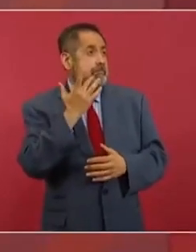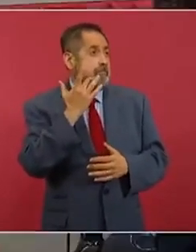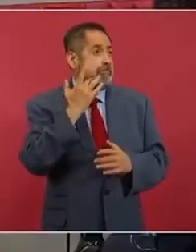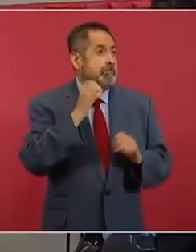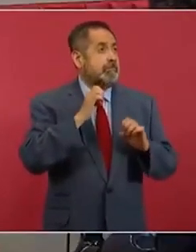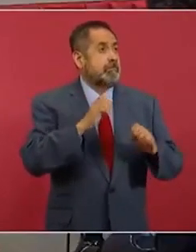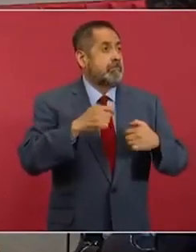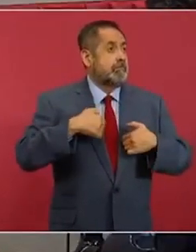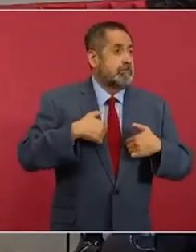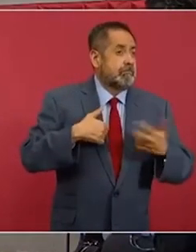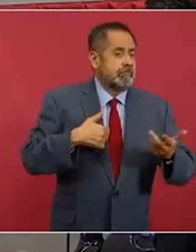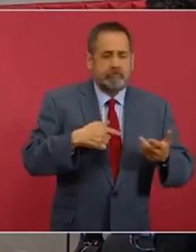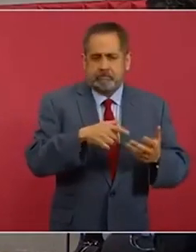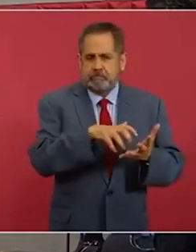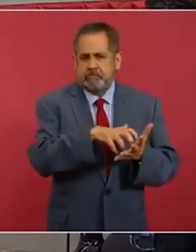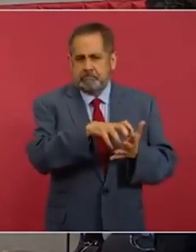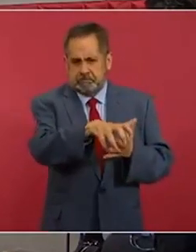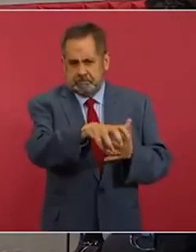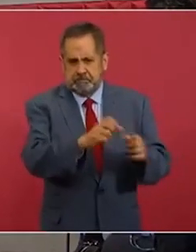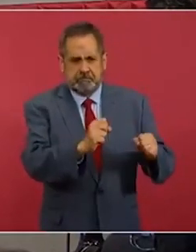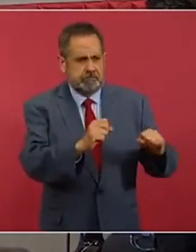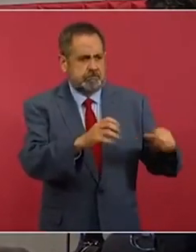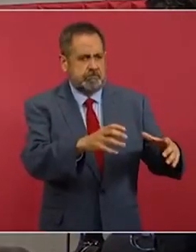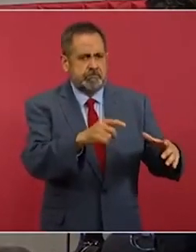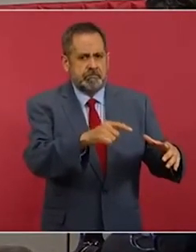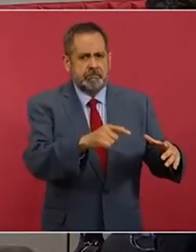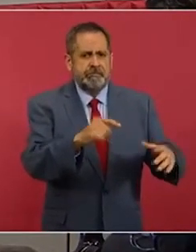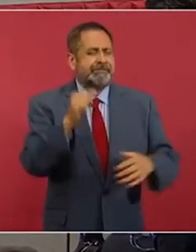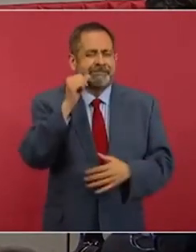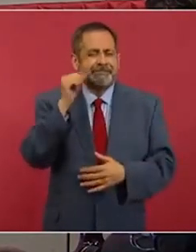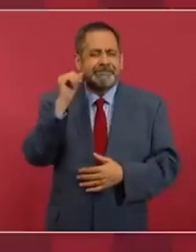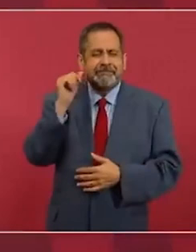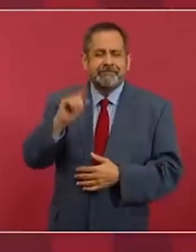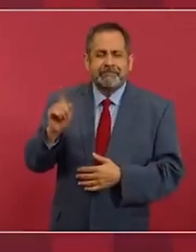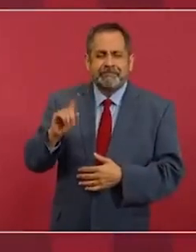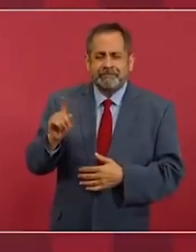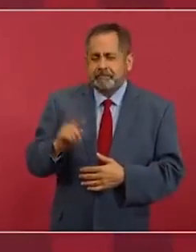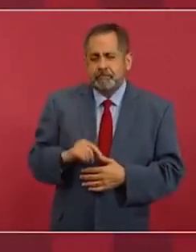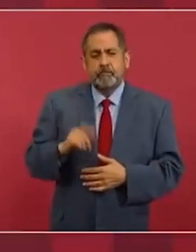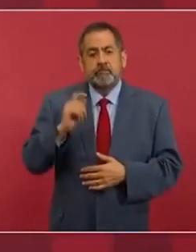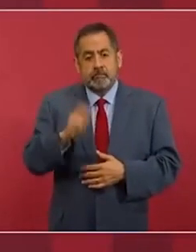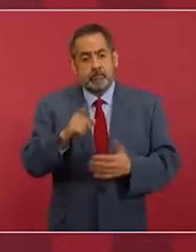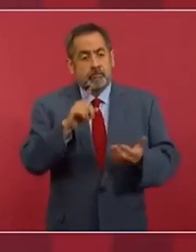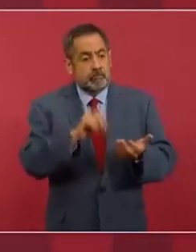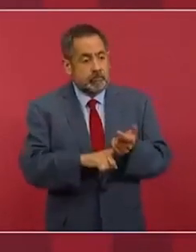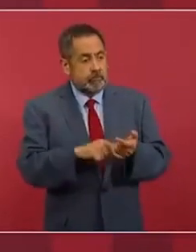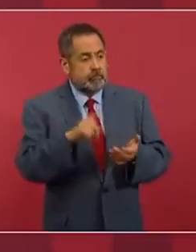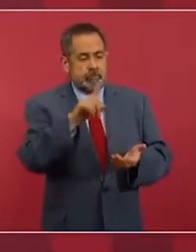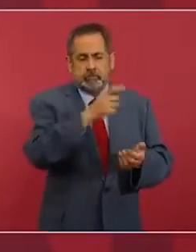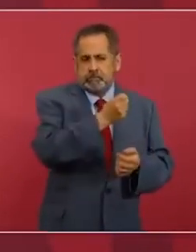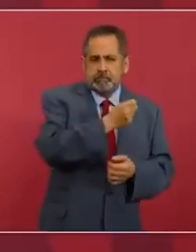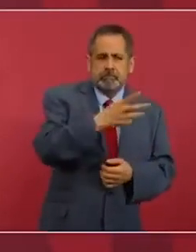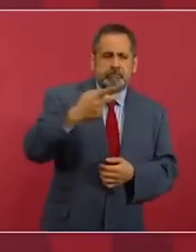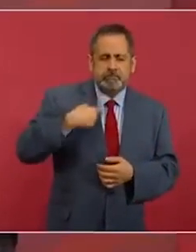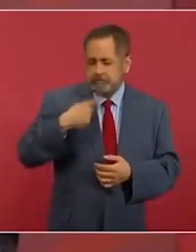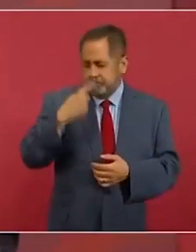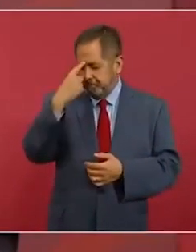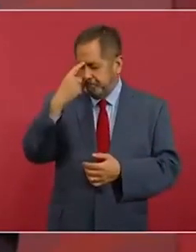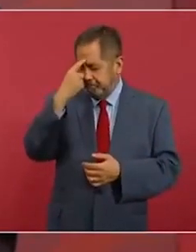pero son bastante, no los que salieron ayer, sino los que tienen ese pensamiento